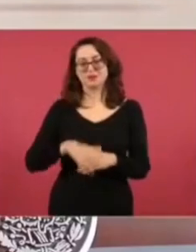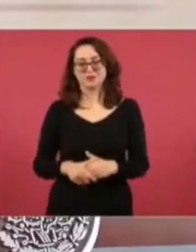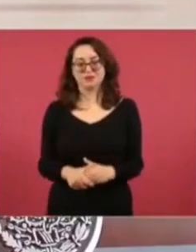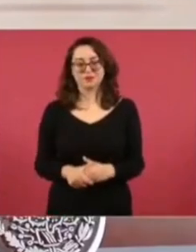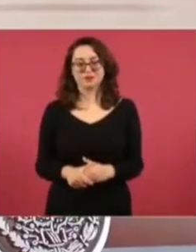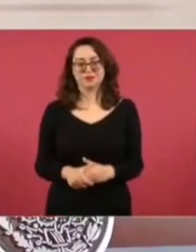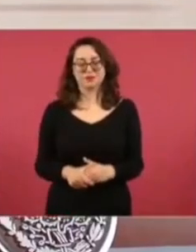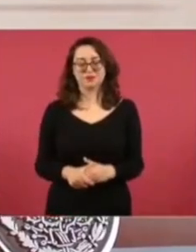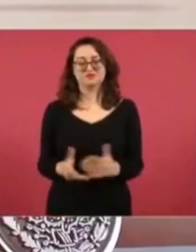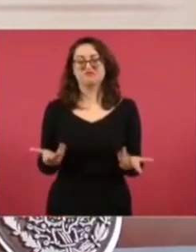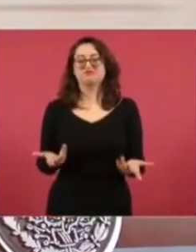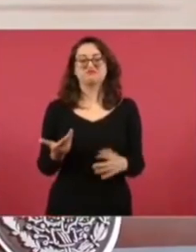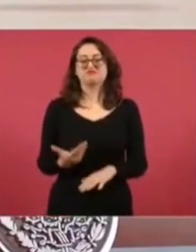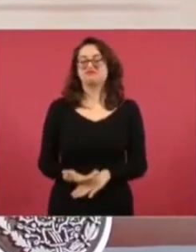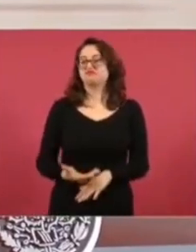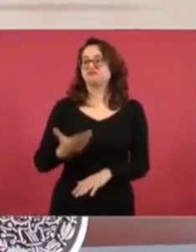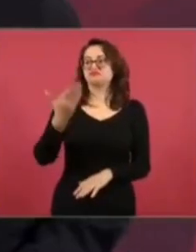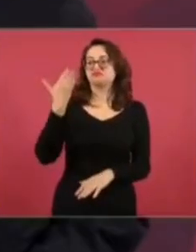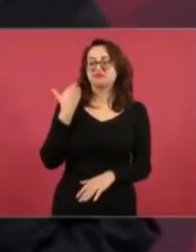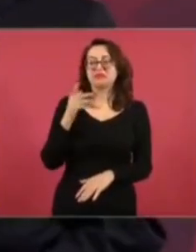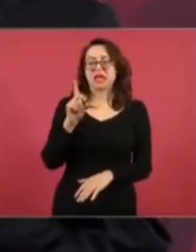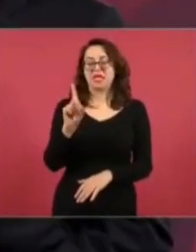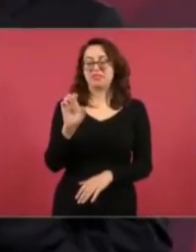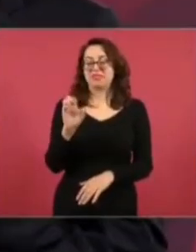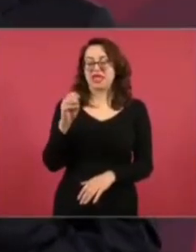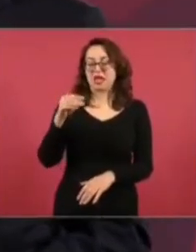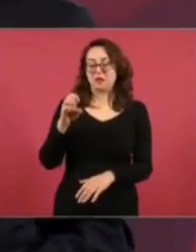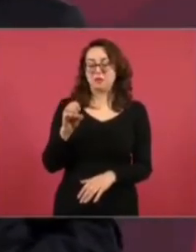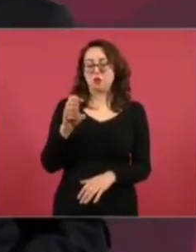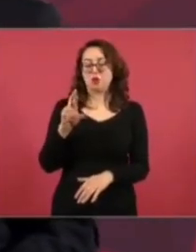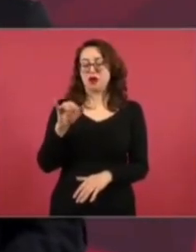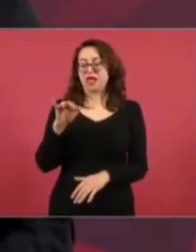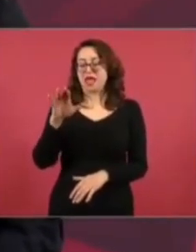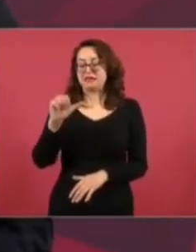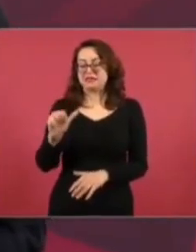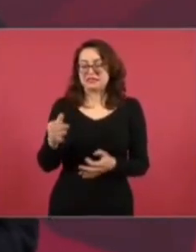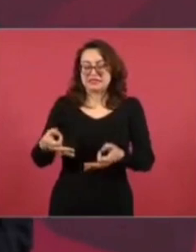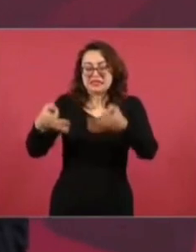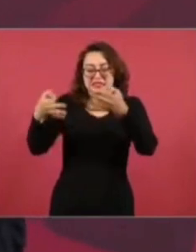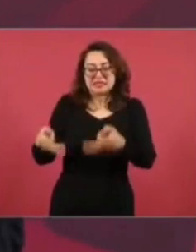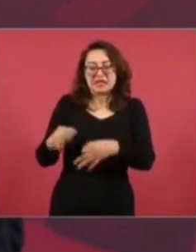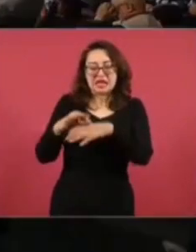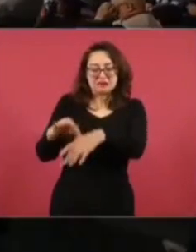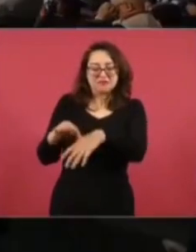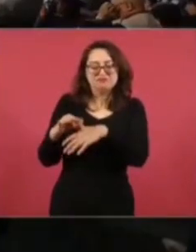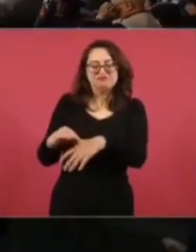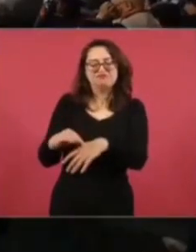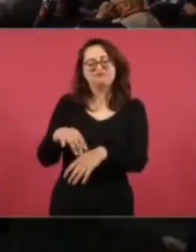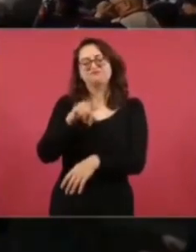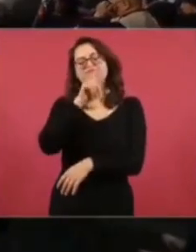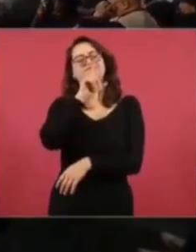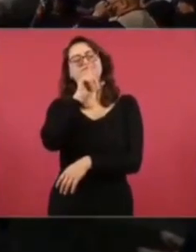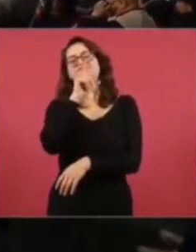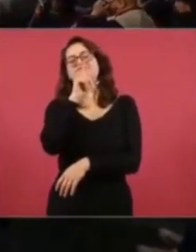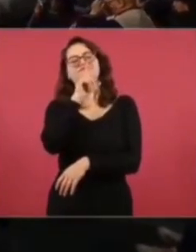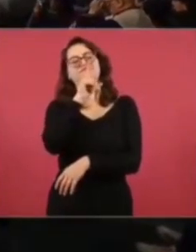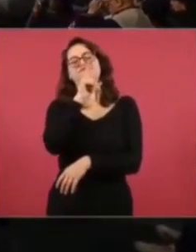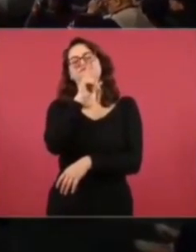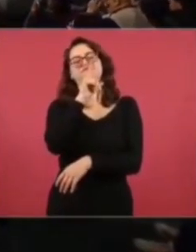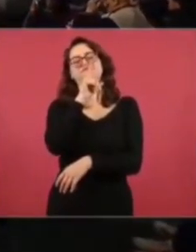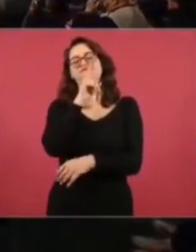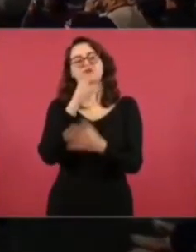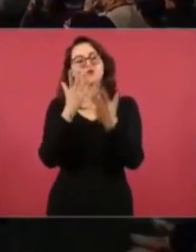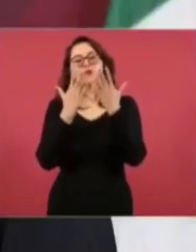en México democracia, nunca se